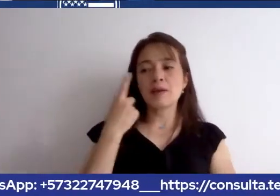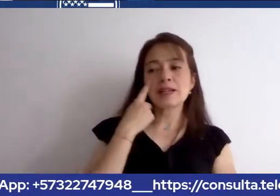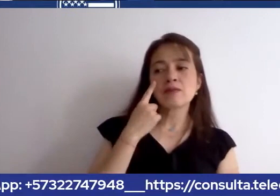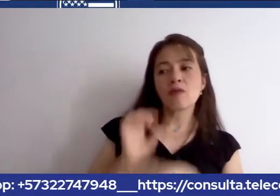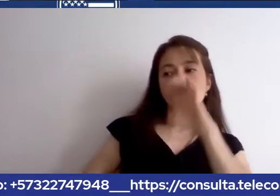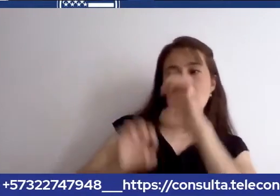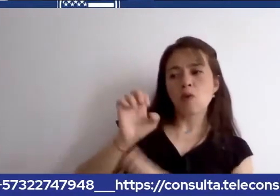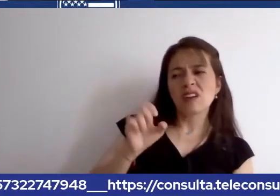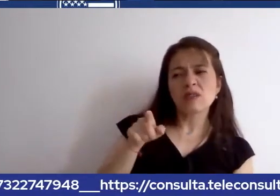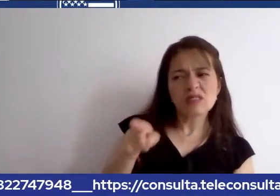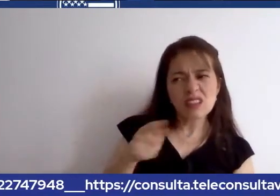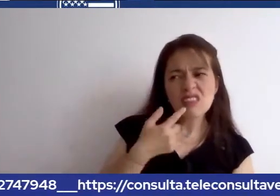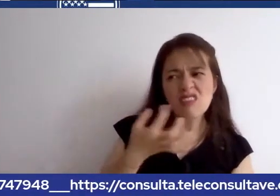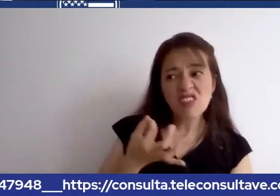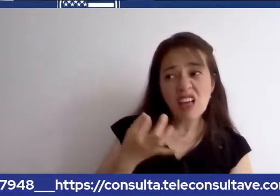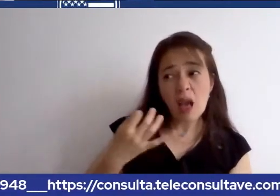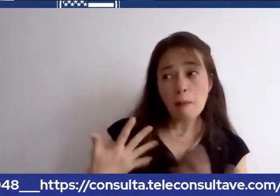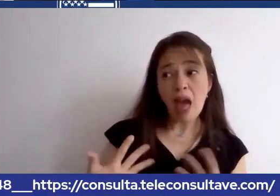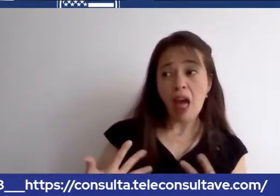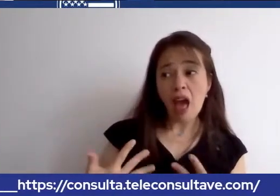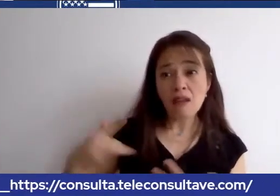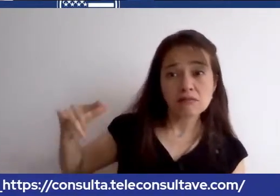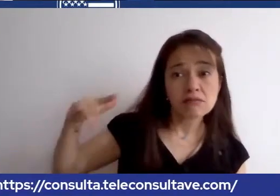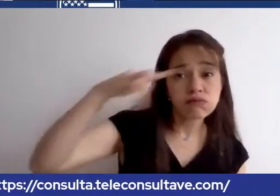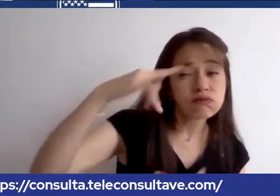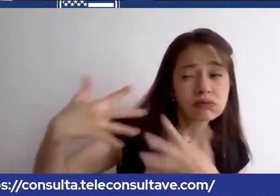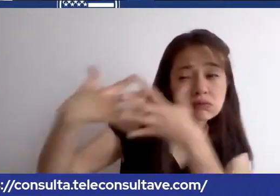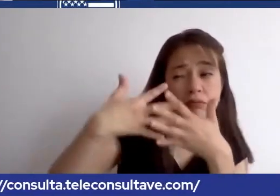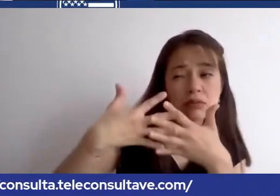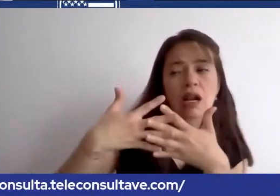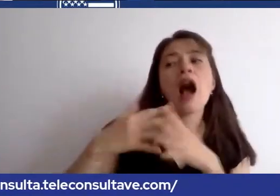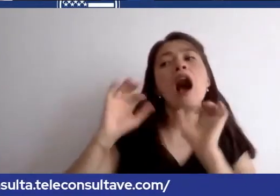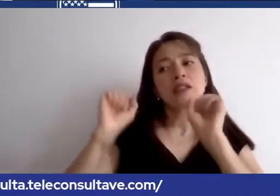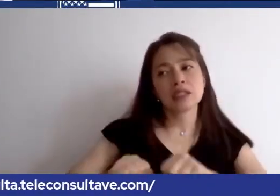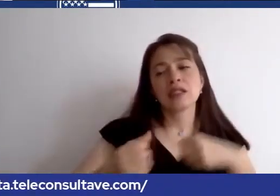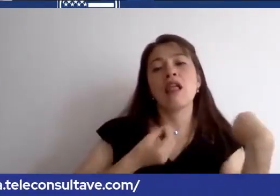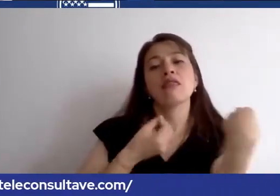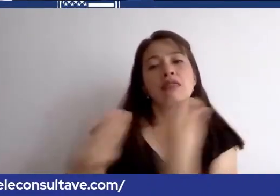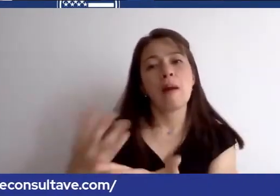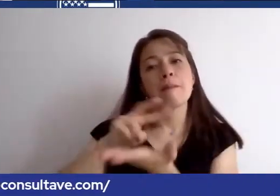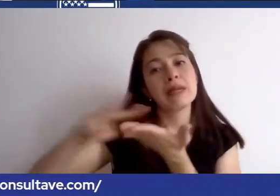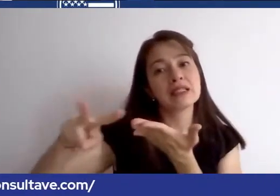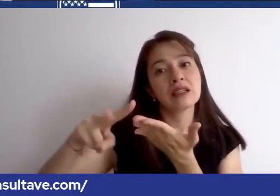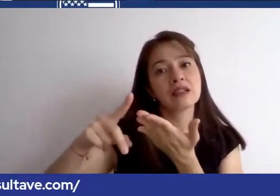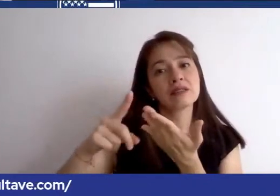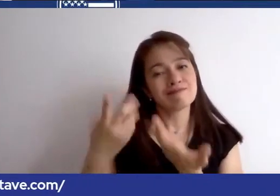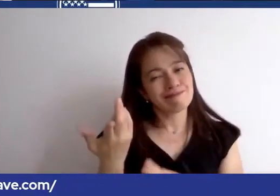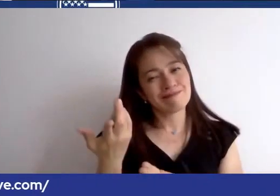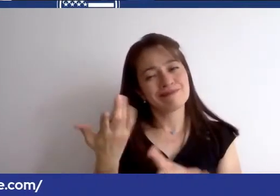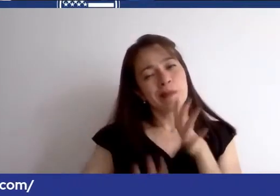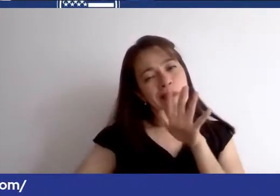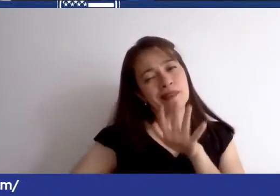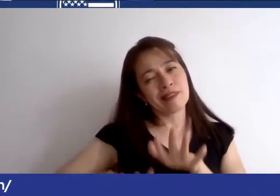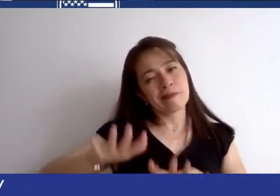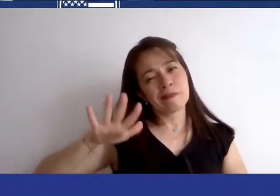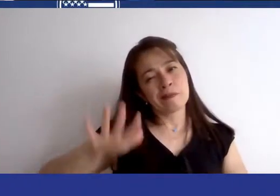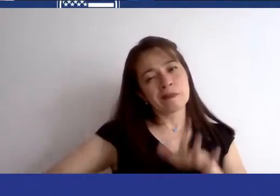emergencia para viajar a los eeuu si quiere más información tenemos